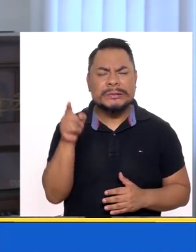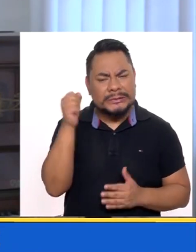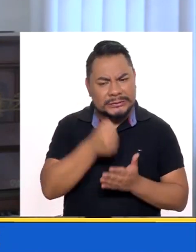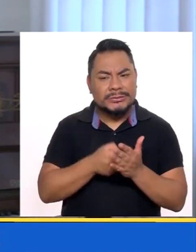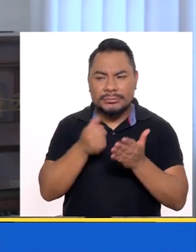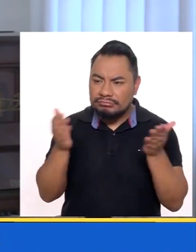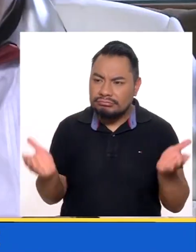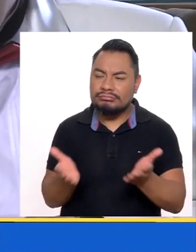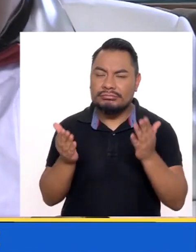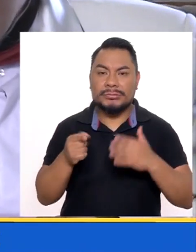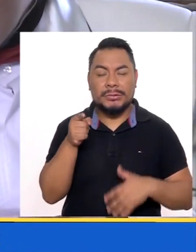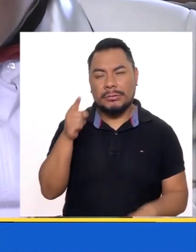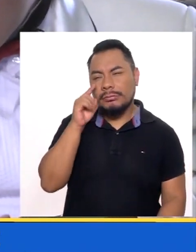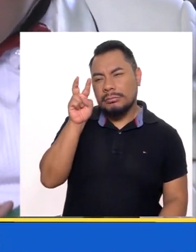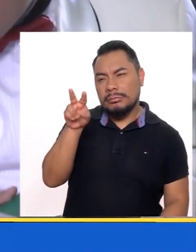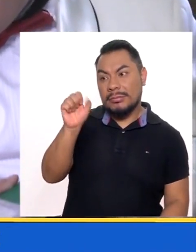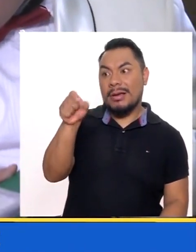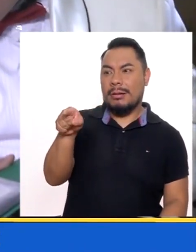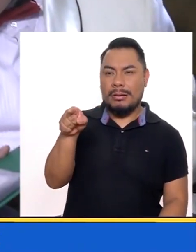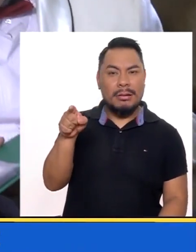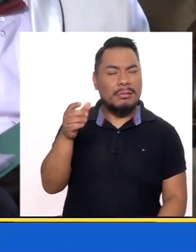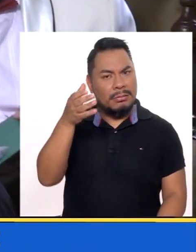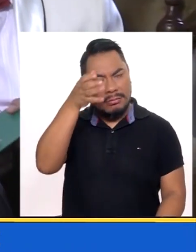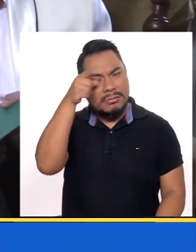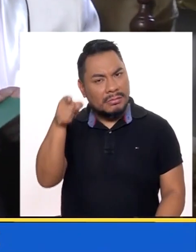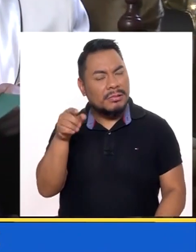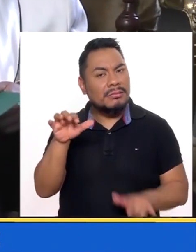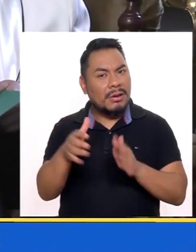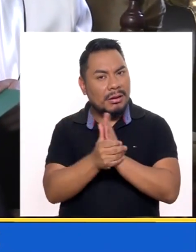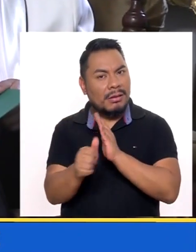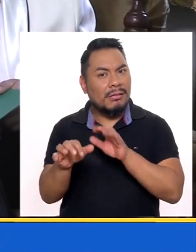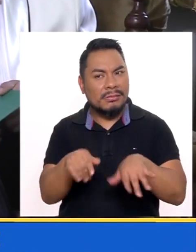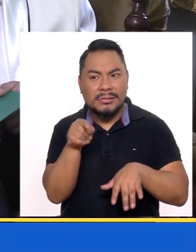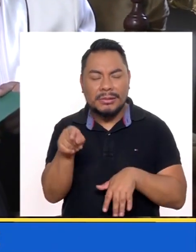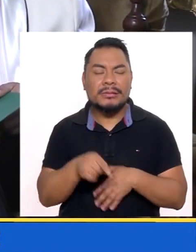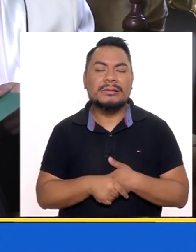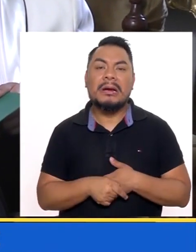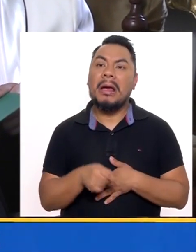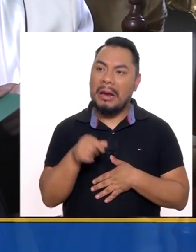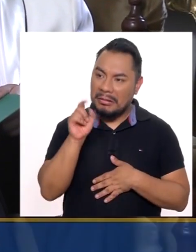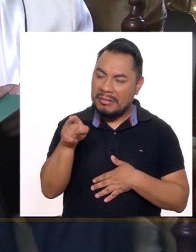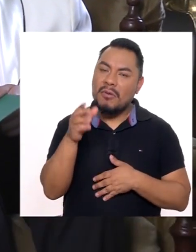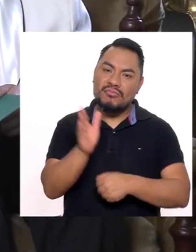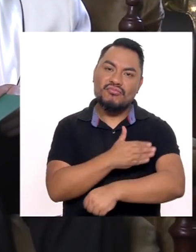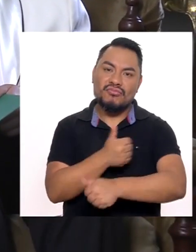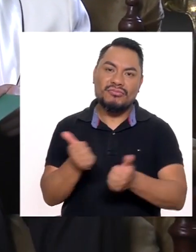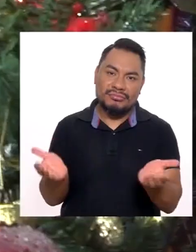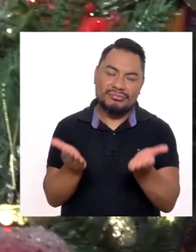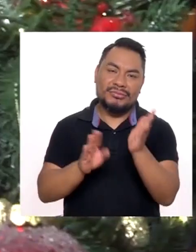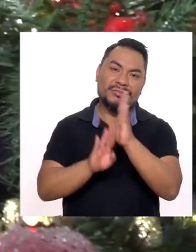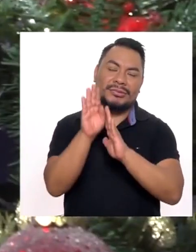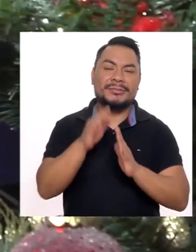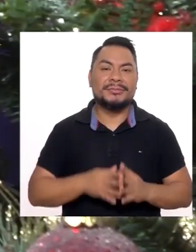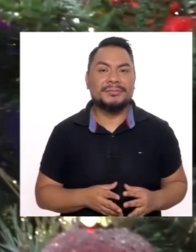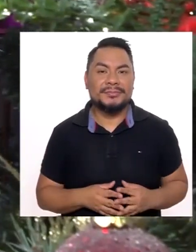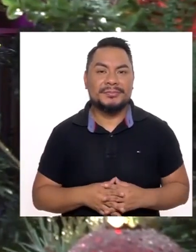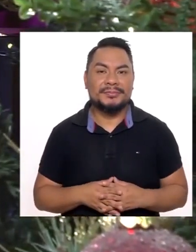buscó en él Algo que vea Que resalte Y en este caso La música